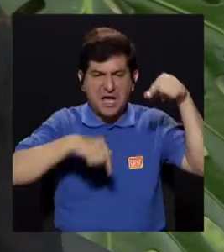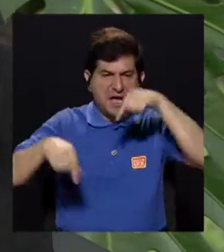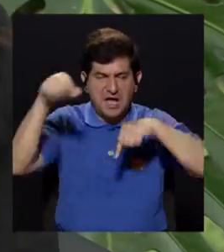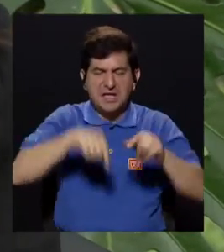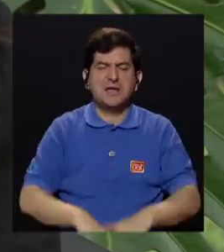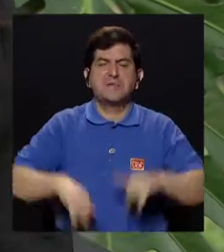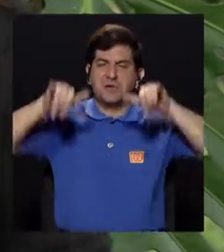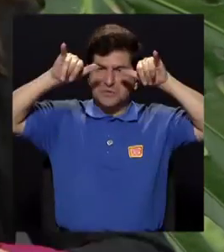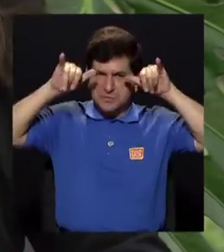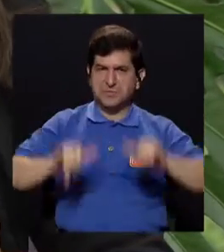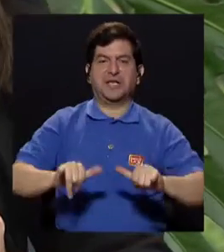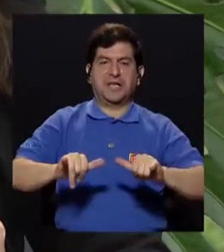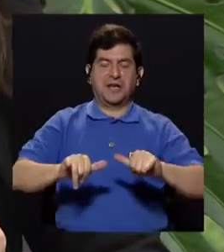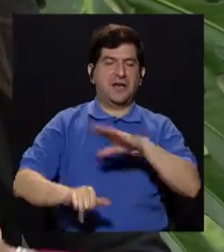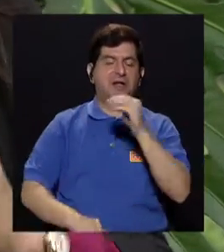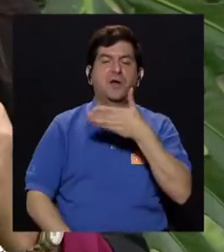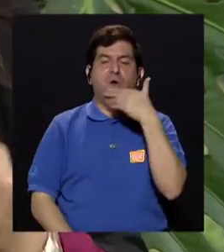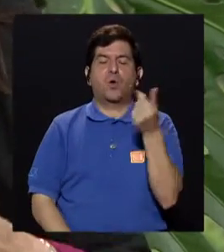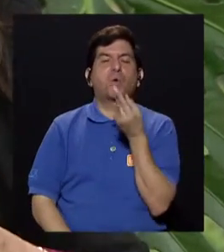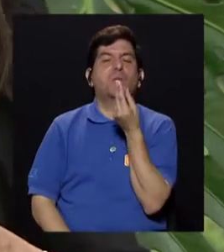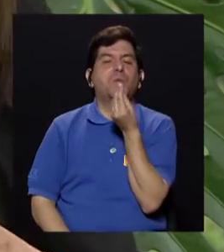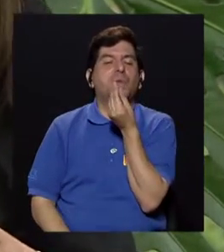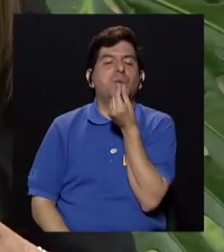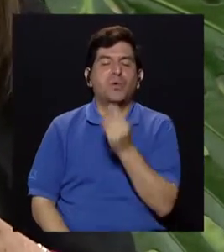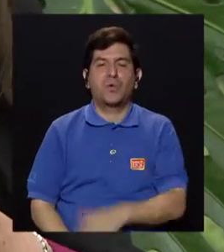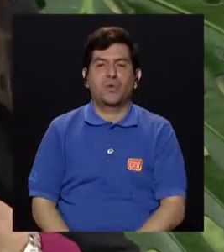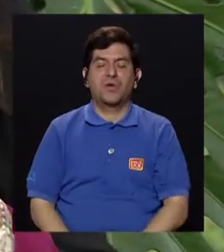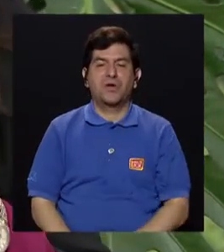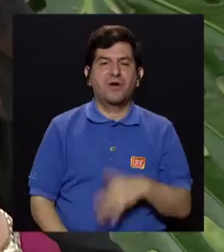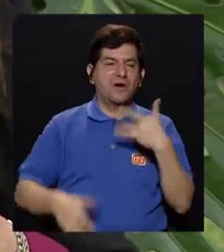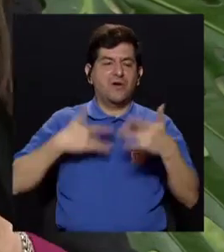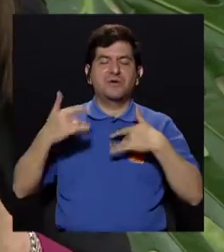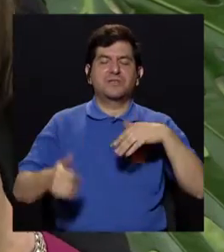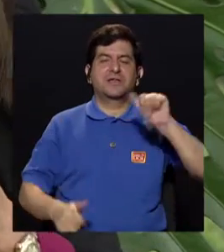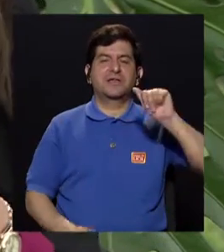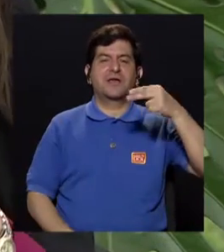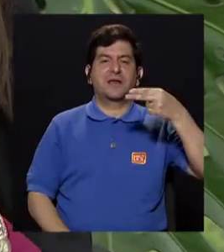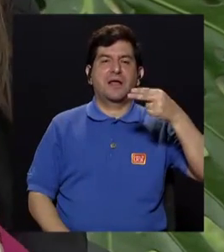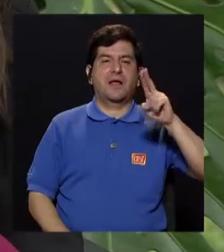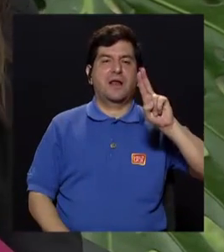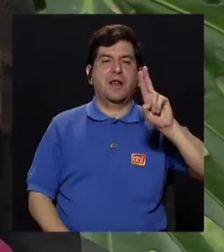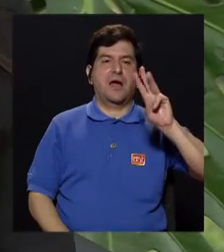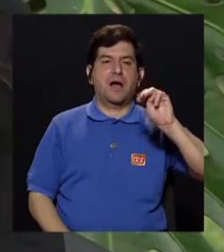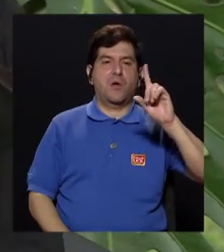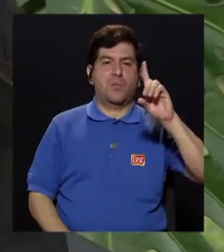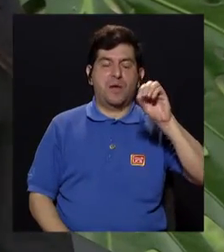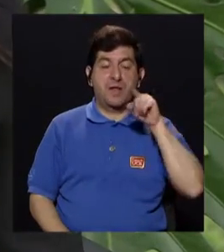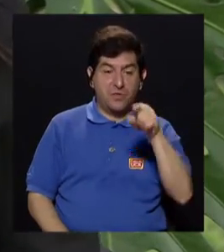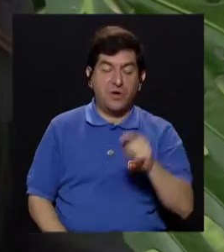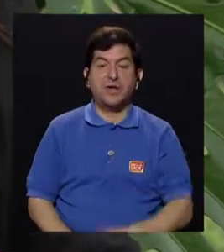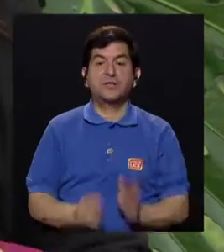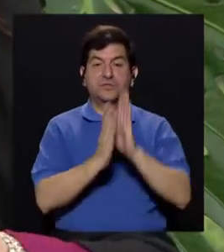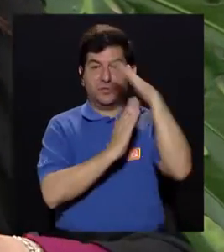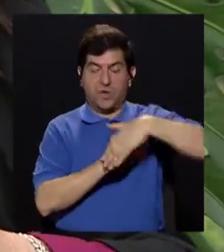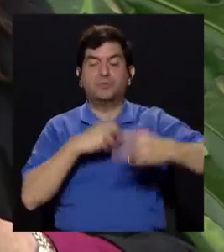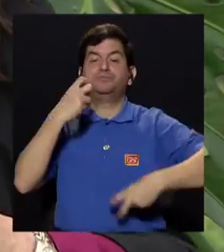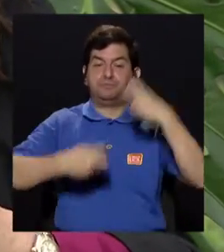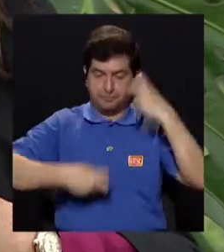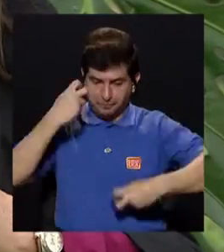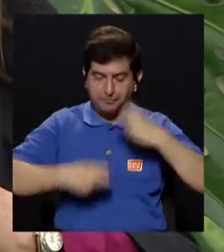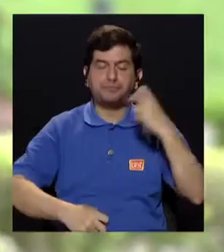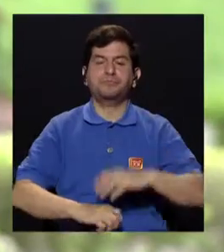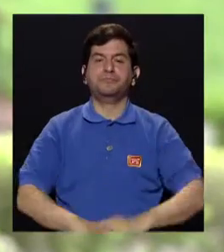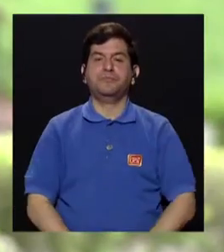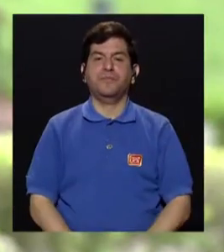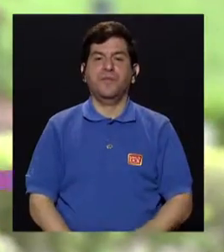mágicos para que no se ponga malo o para que dé mejor sabor o para que me sepa ahumado, eso, abusar de eso sí es un problema. Claro,